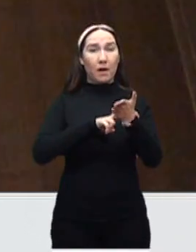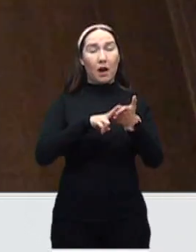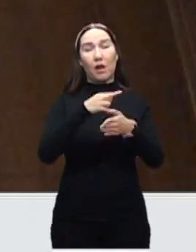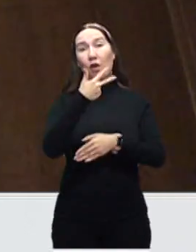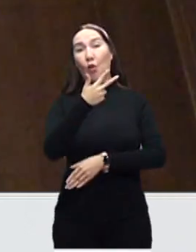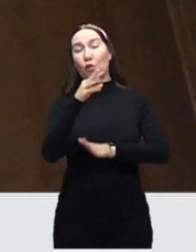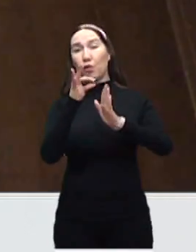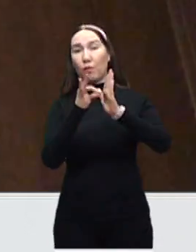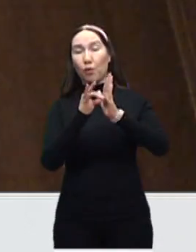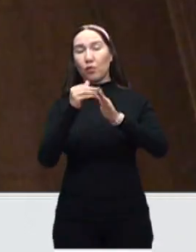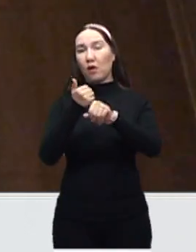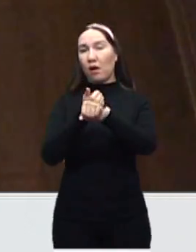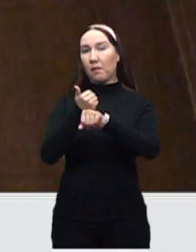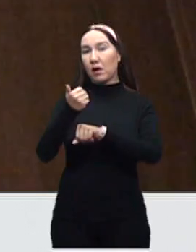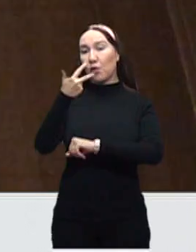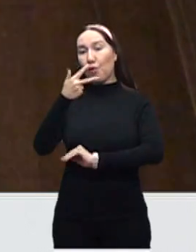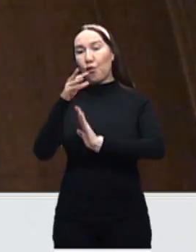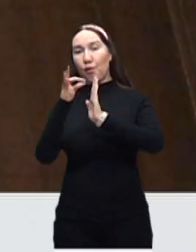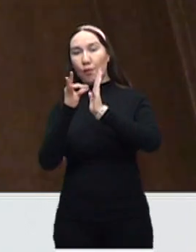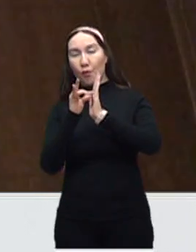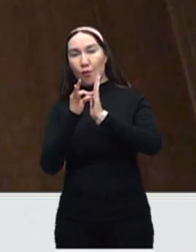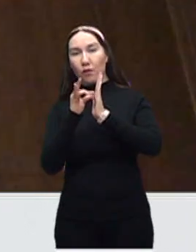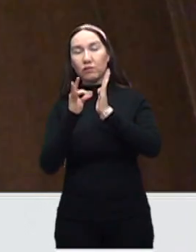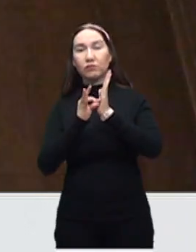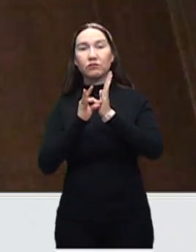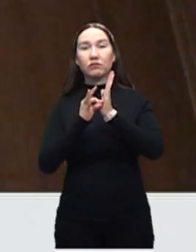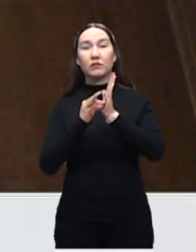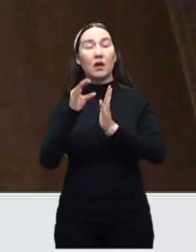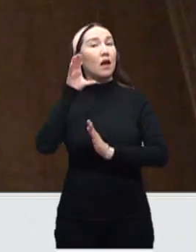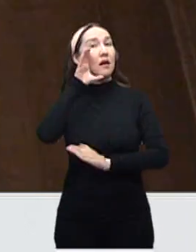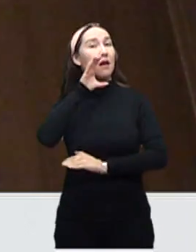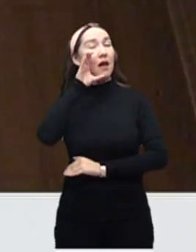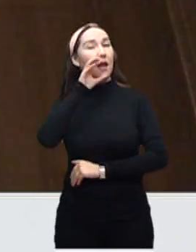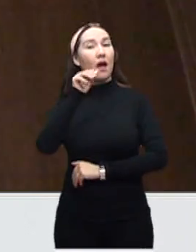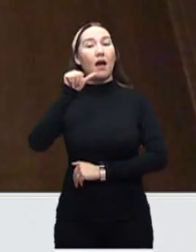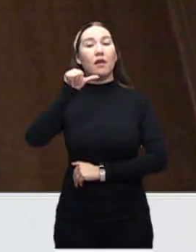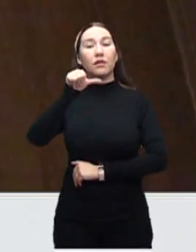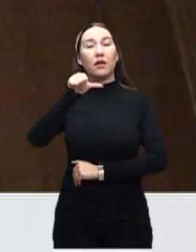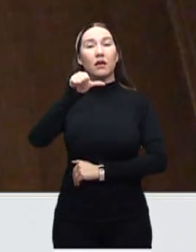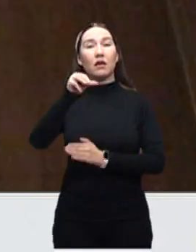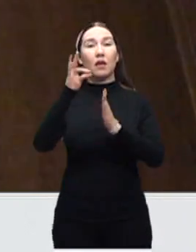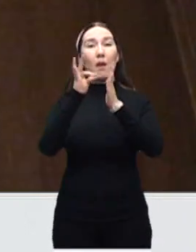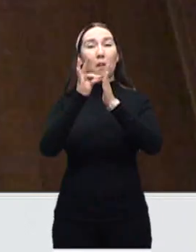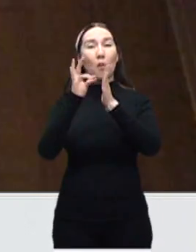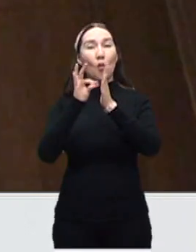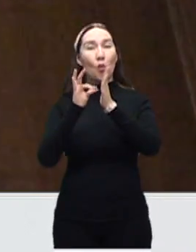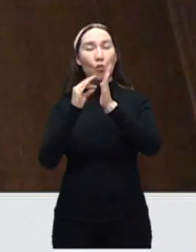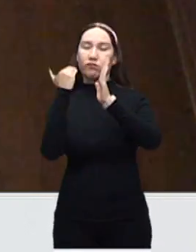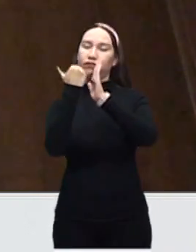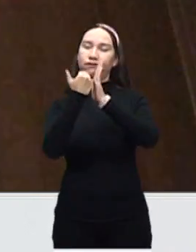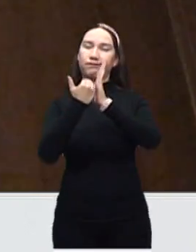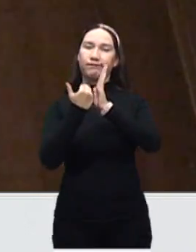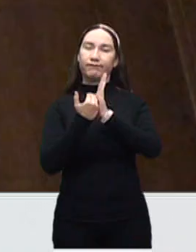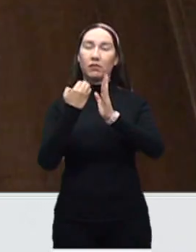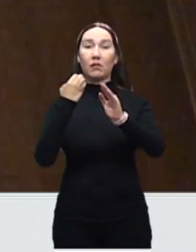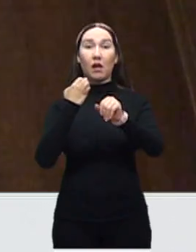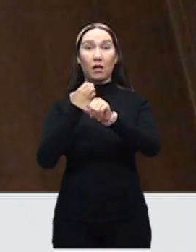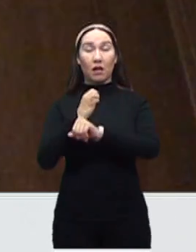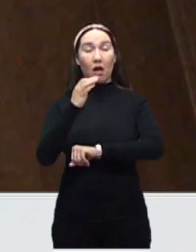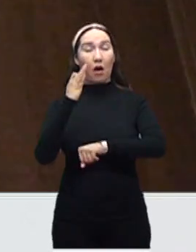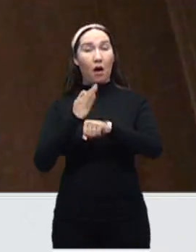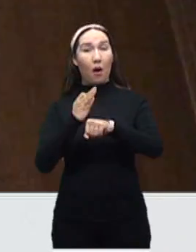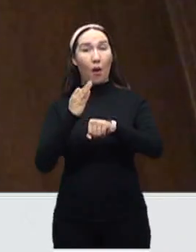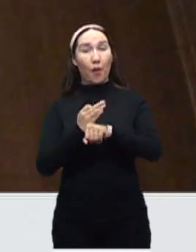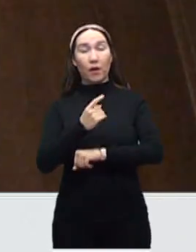amarillo son ocho puntos, para calificar naranja son dieciséis puntos y los estados que están en rojo